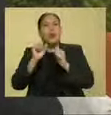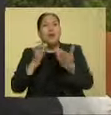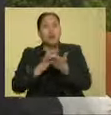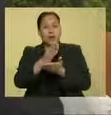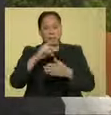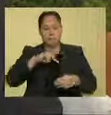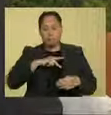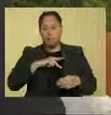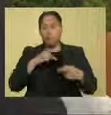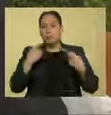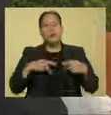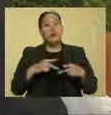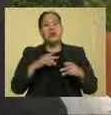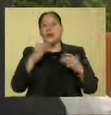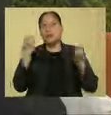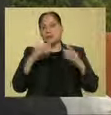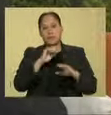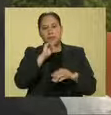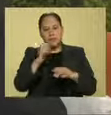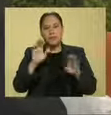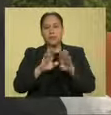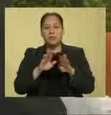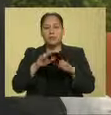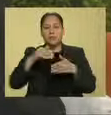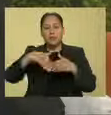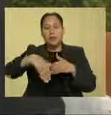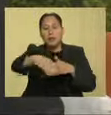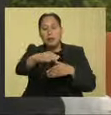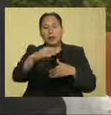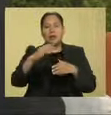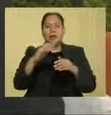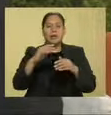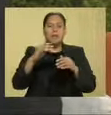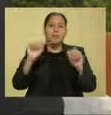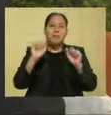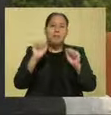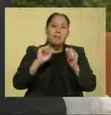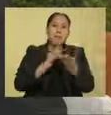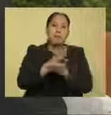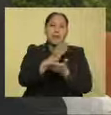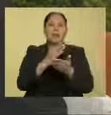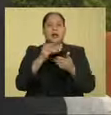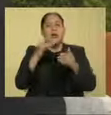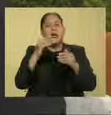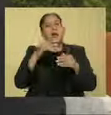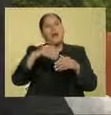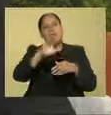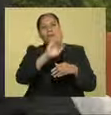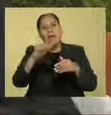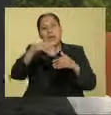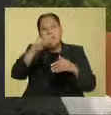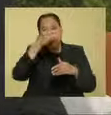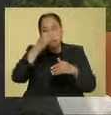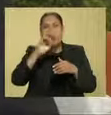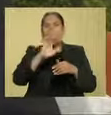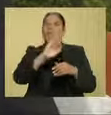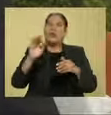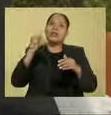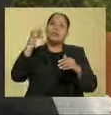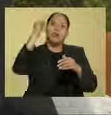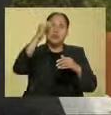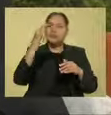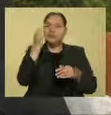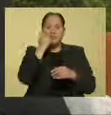personales, sin perder sus planes a mediano y largo plazo, y no con la idea de que antes teníamos, de que al fundirse